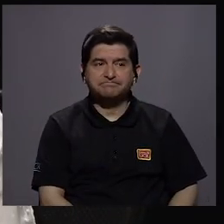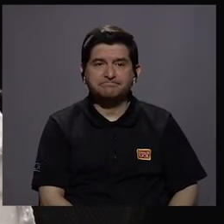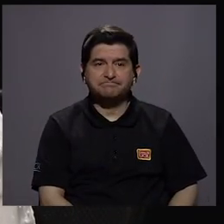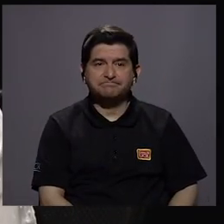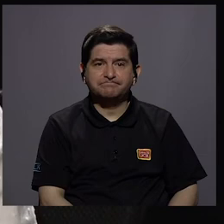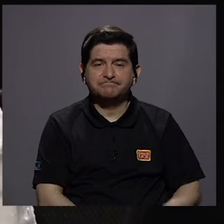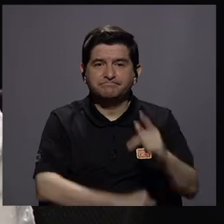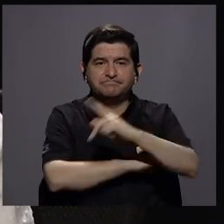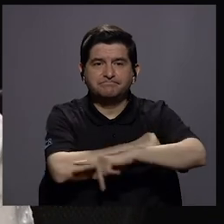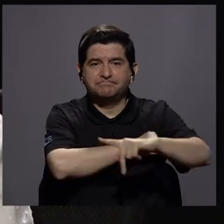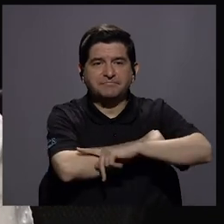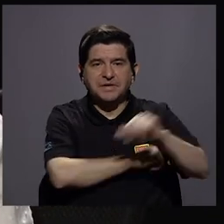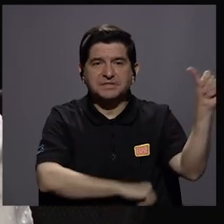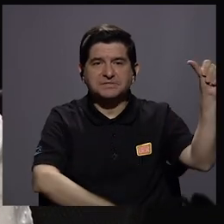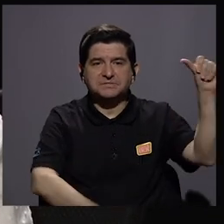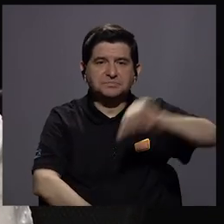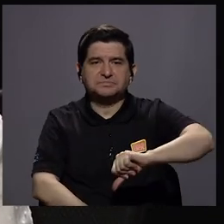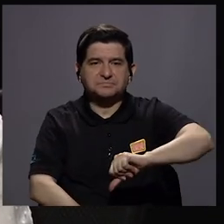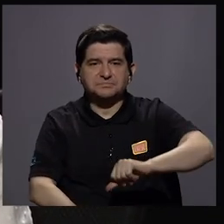está perdido